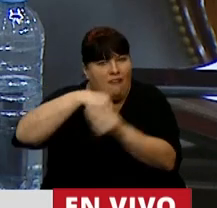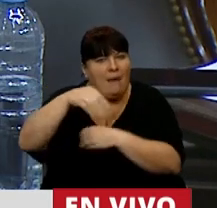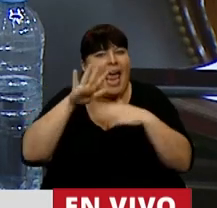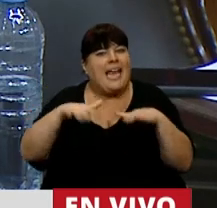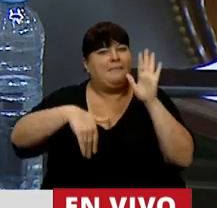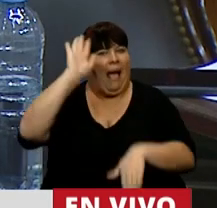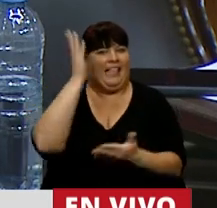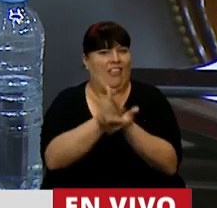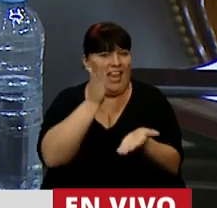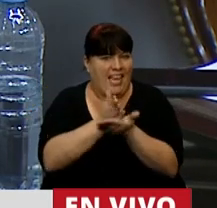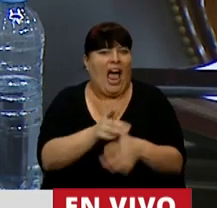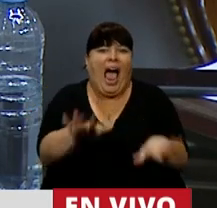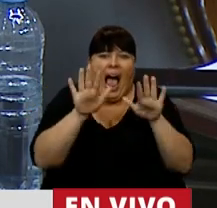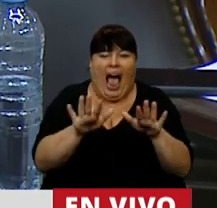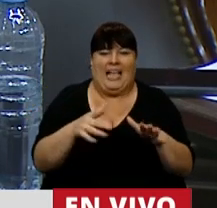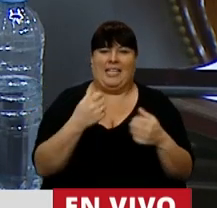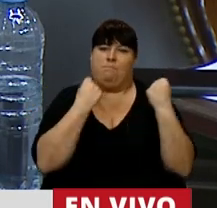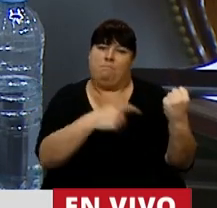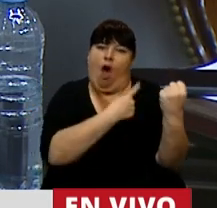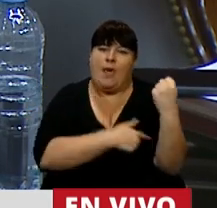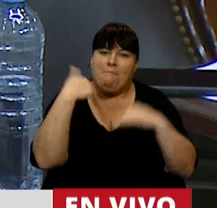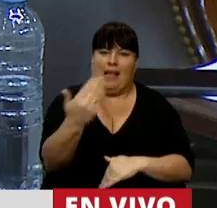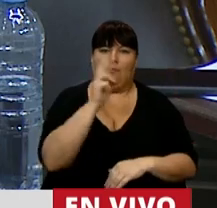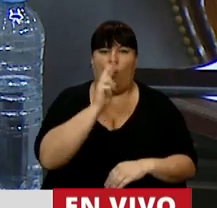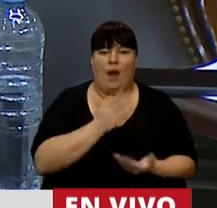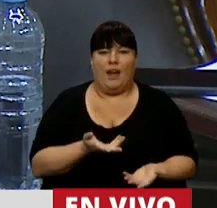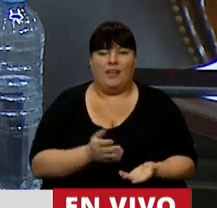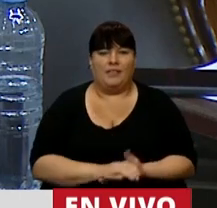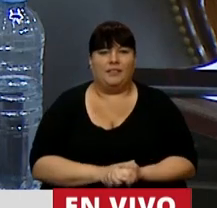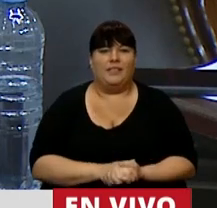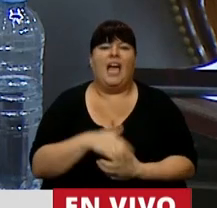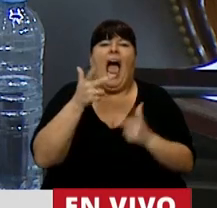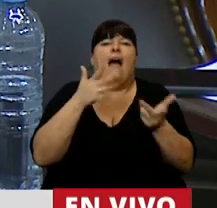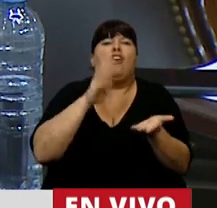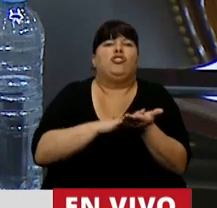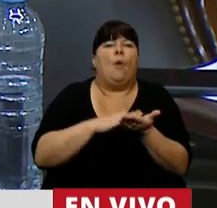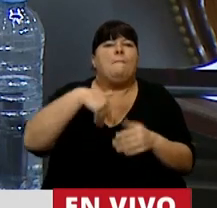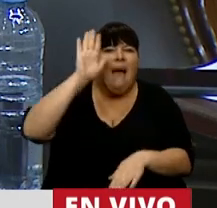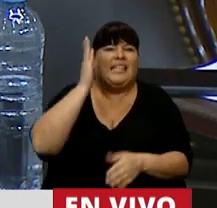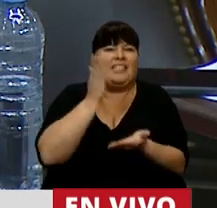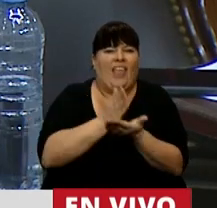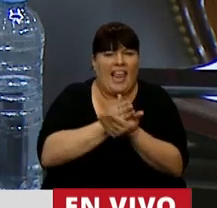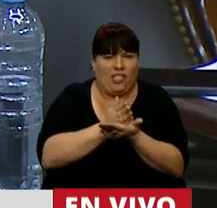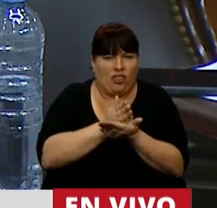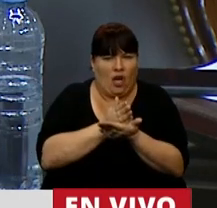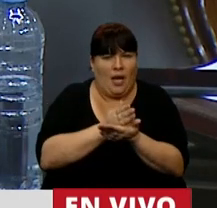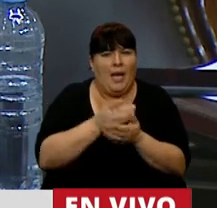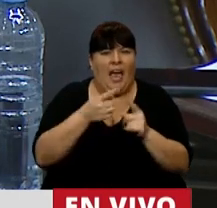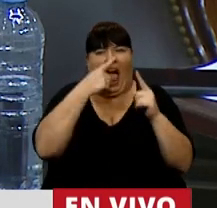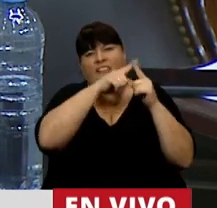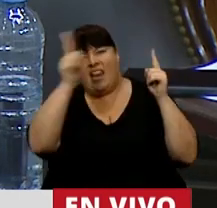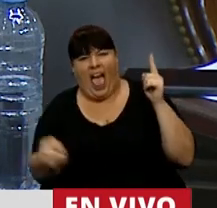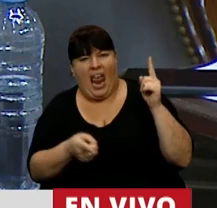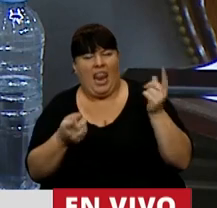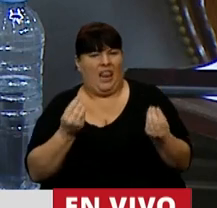es dar mayores derechos. Esto es empoderar a las mujeres. Y hablan de ampliación de derechos. Y empezamos por el